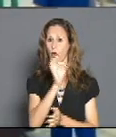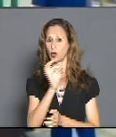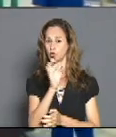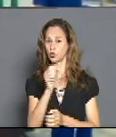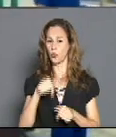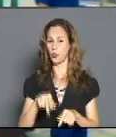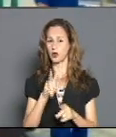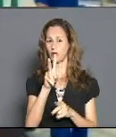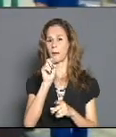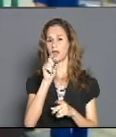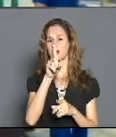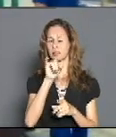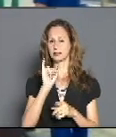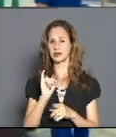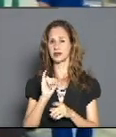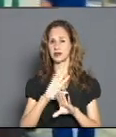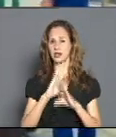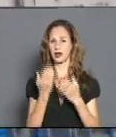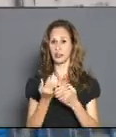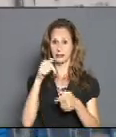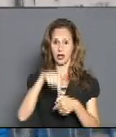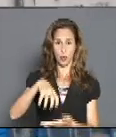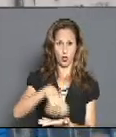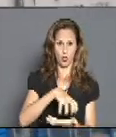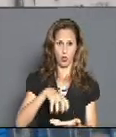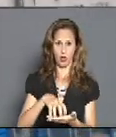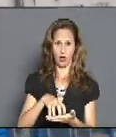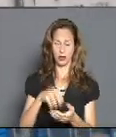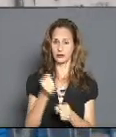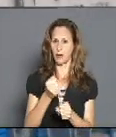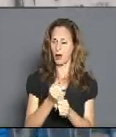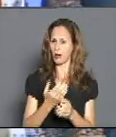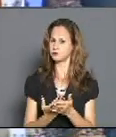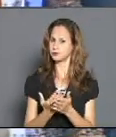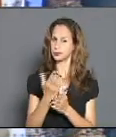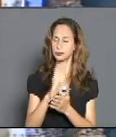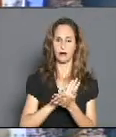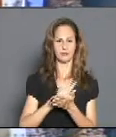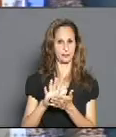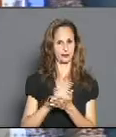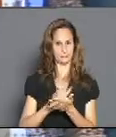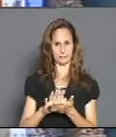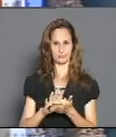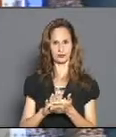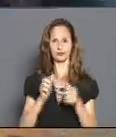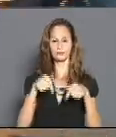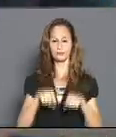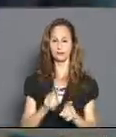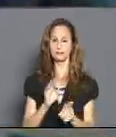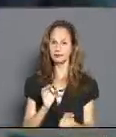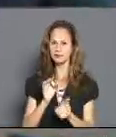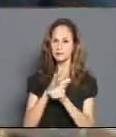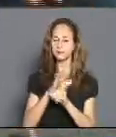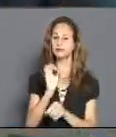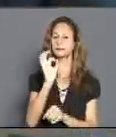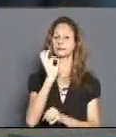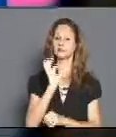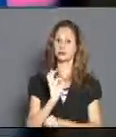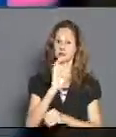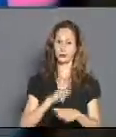2016, quedó inhabilitada la operación de esa unidad. A partir de entonces, aquí todo comenzaría de cero.